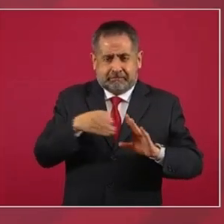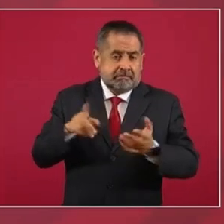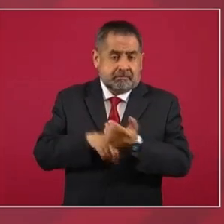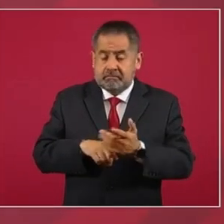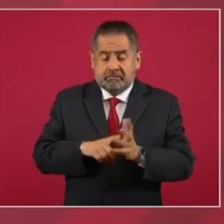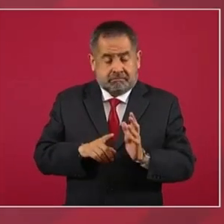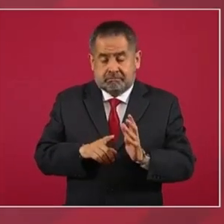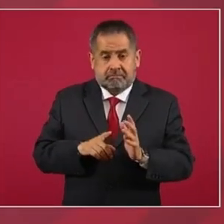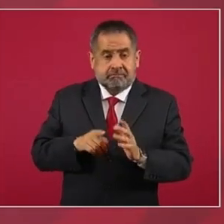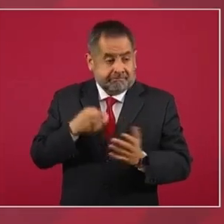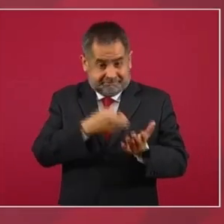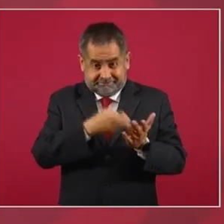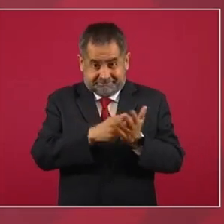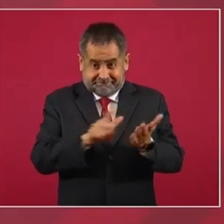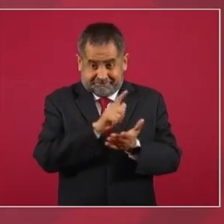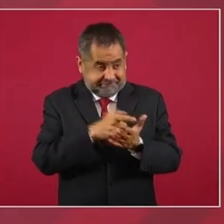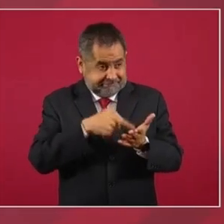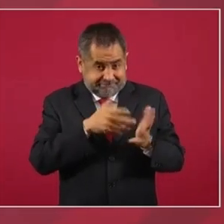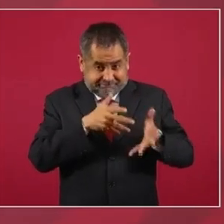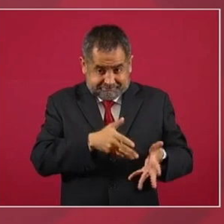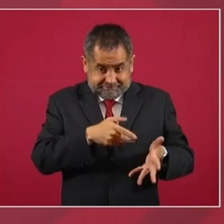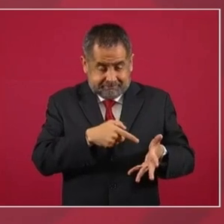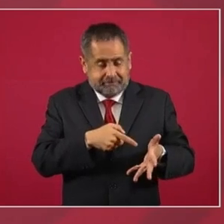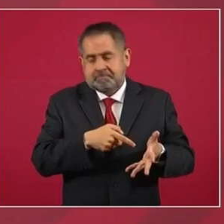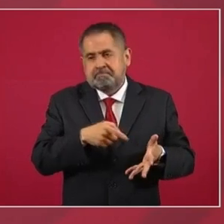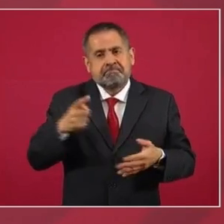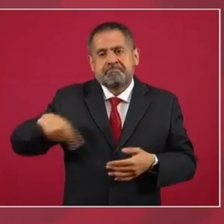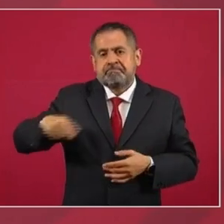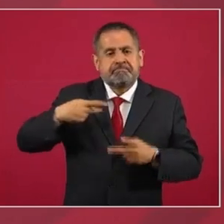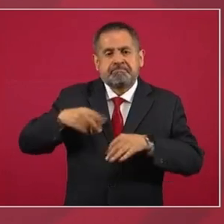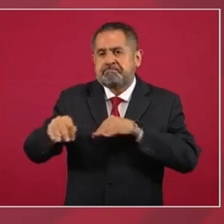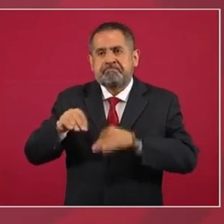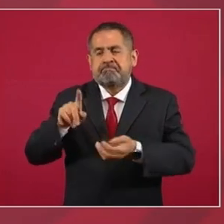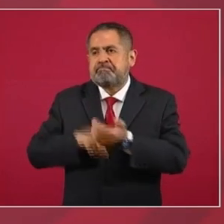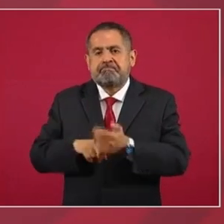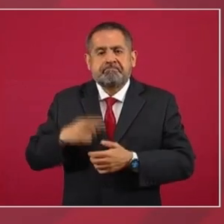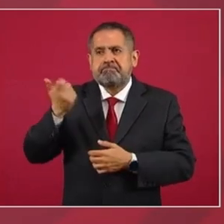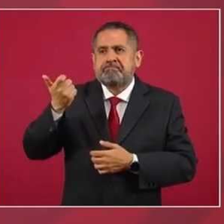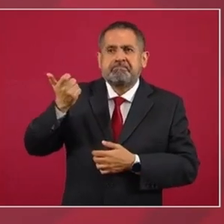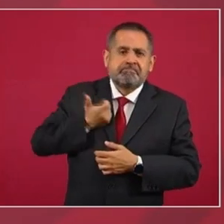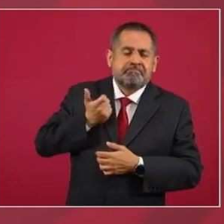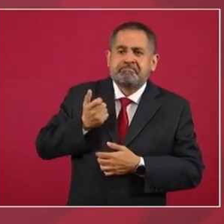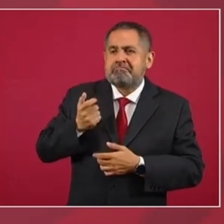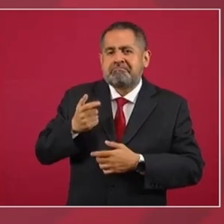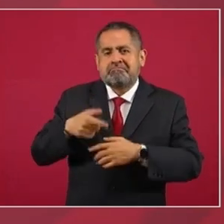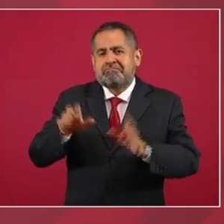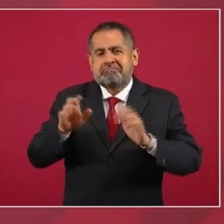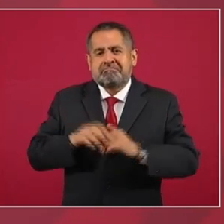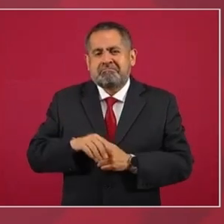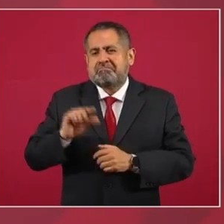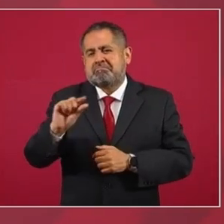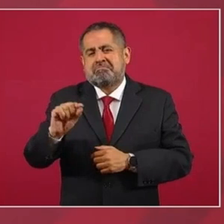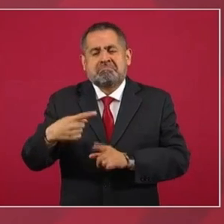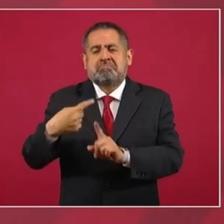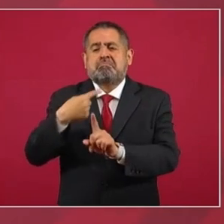con esa ley, los trabajadores alcanzarían cuando